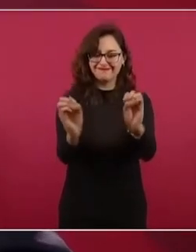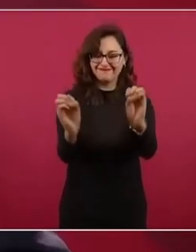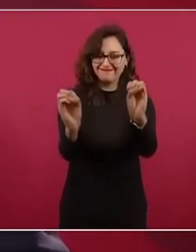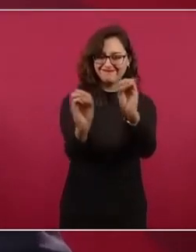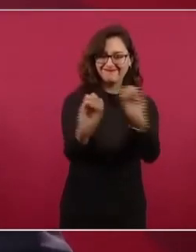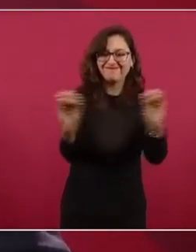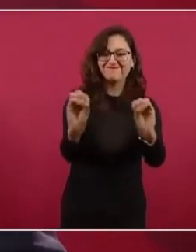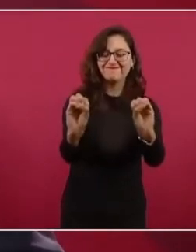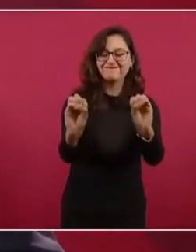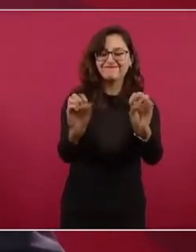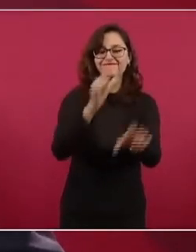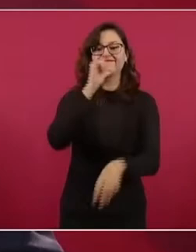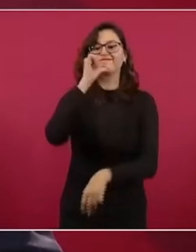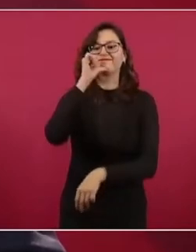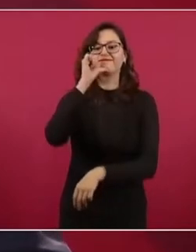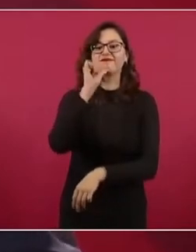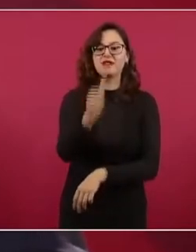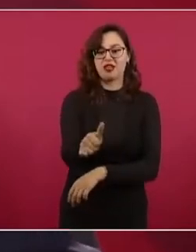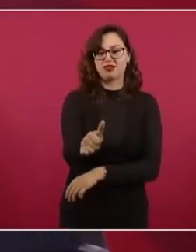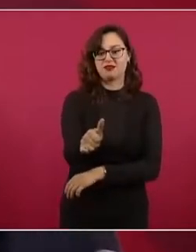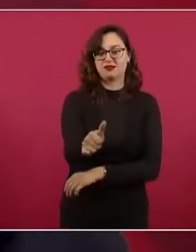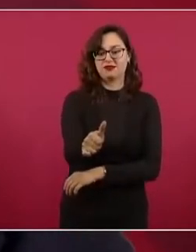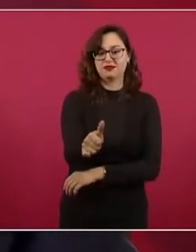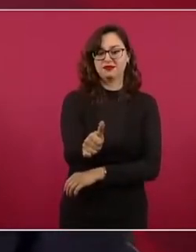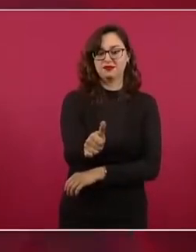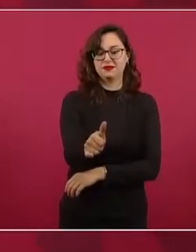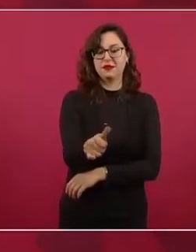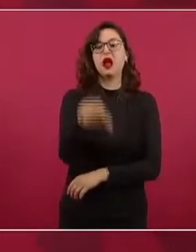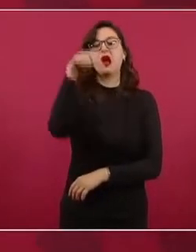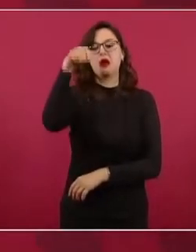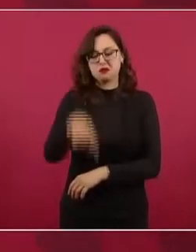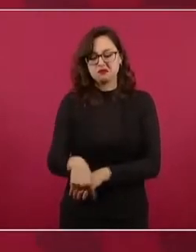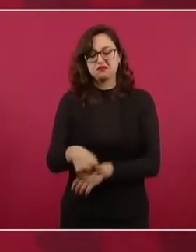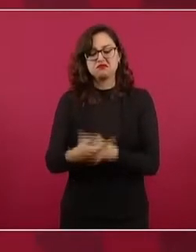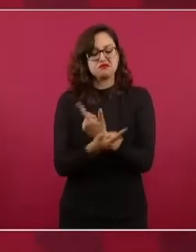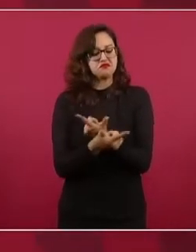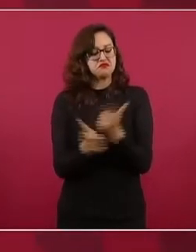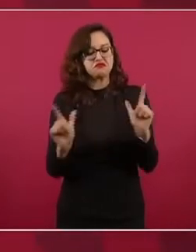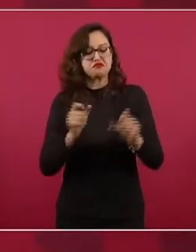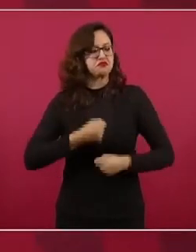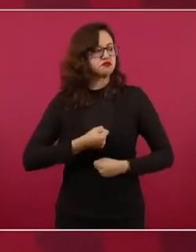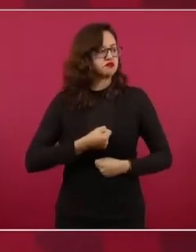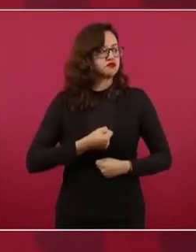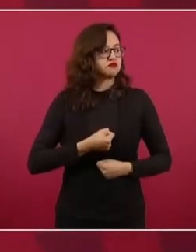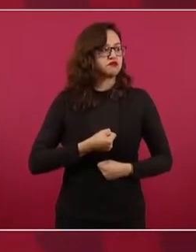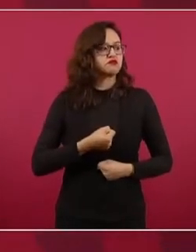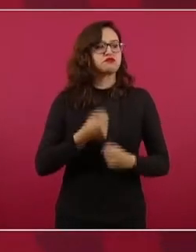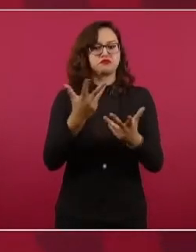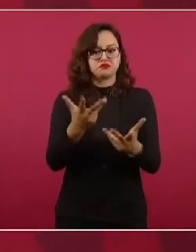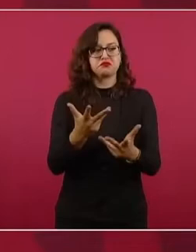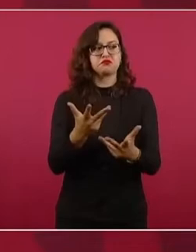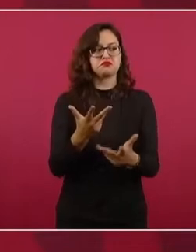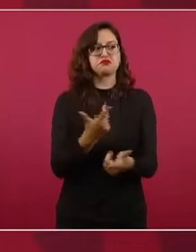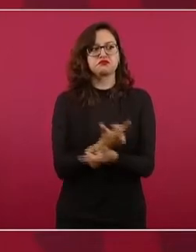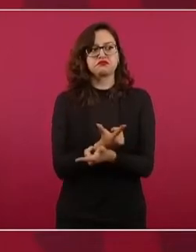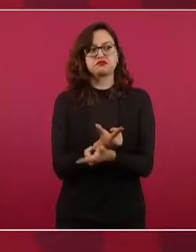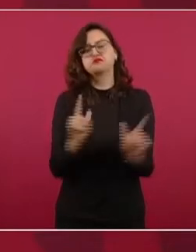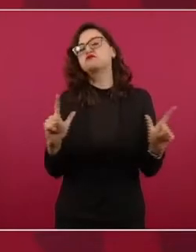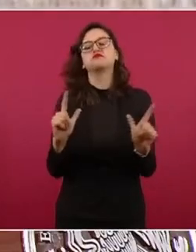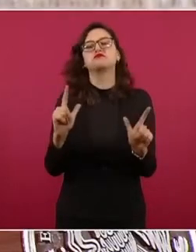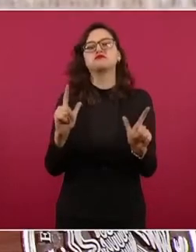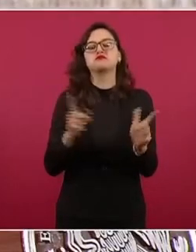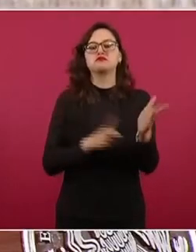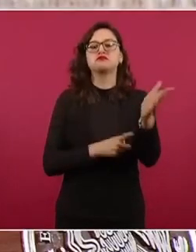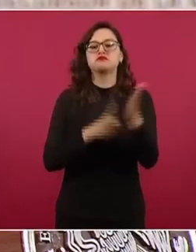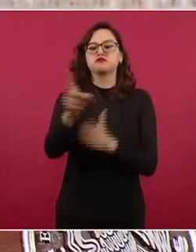Se garantiza en México el derecho de expresión, de manifestación de las ideas, el